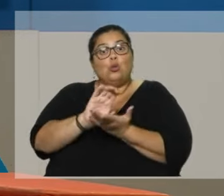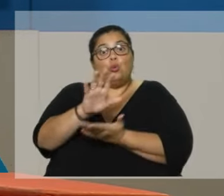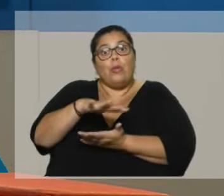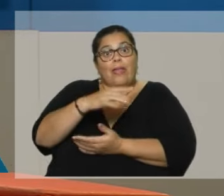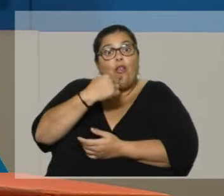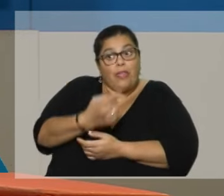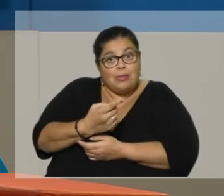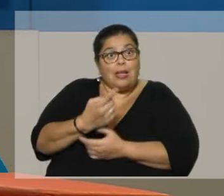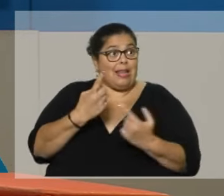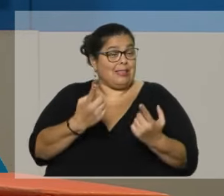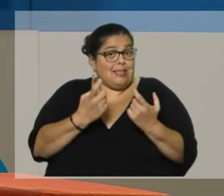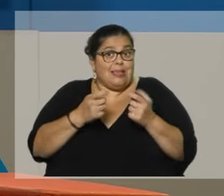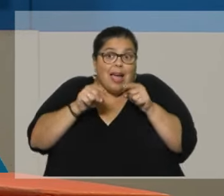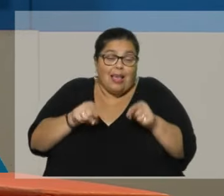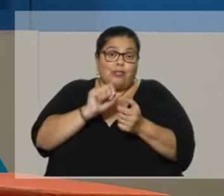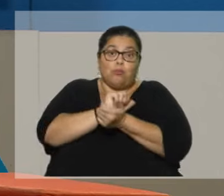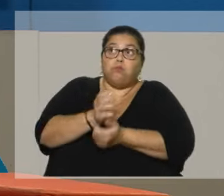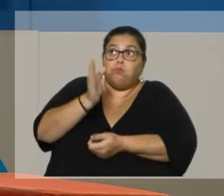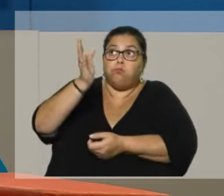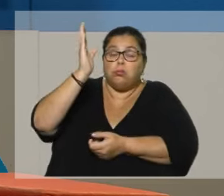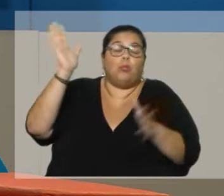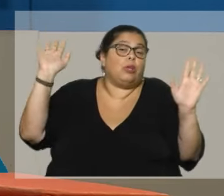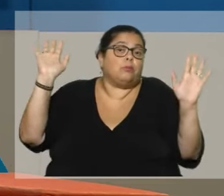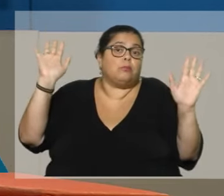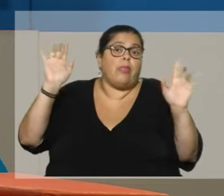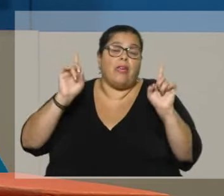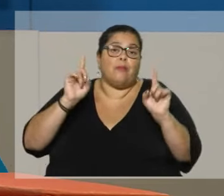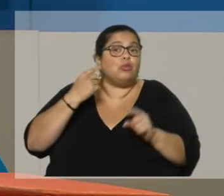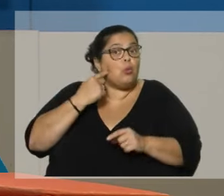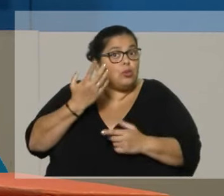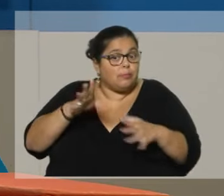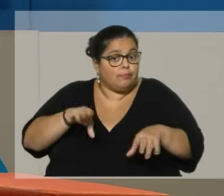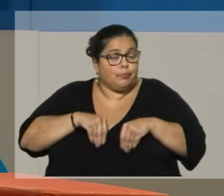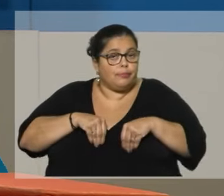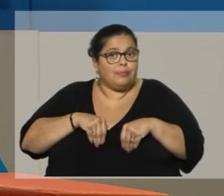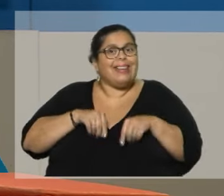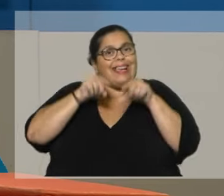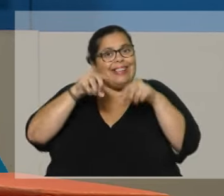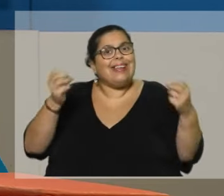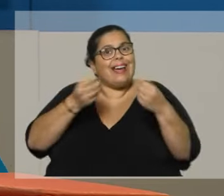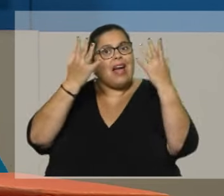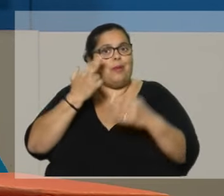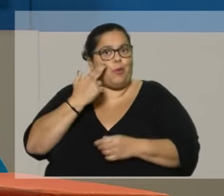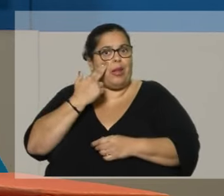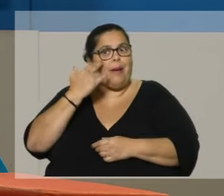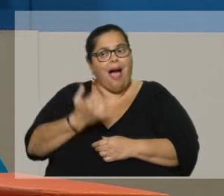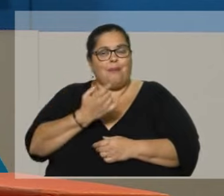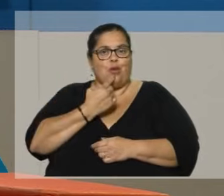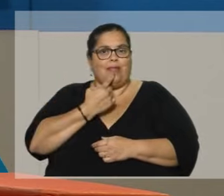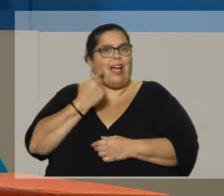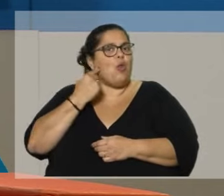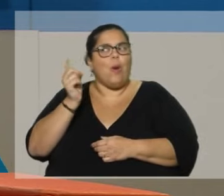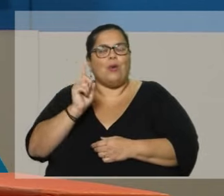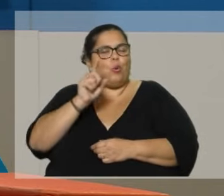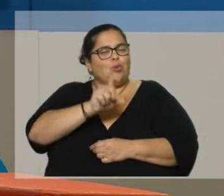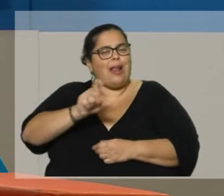necesita ese tipo de condenas en nuestro país, habrá que escucharlo. Que ese es el grave problema que tienen los políticos hoy en día. No escuchan a